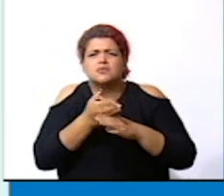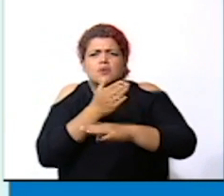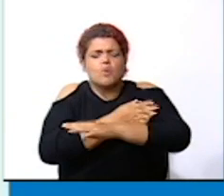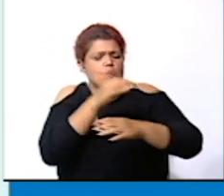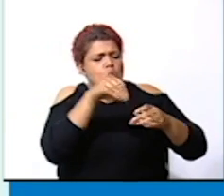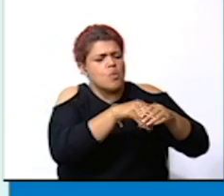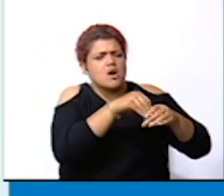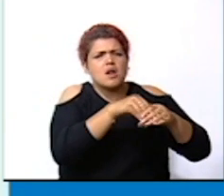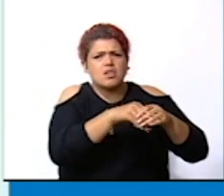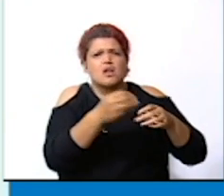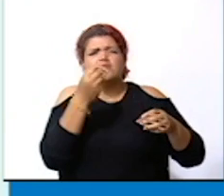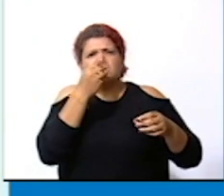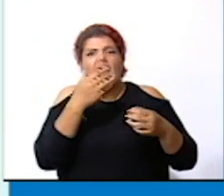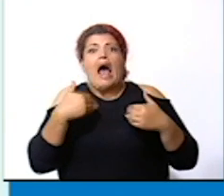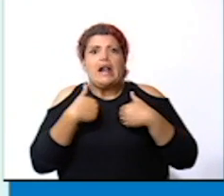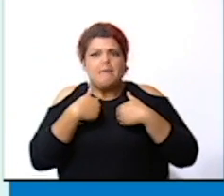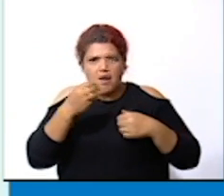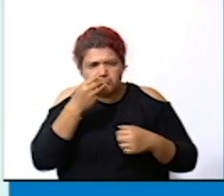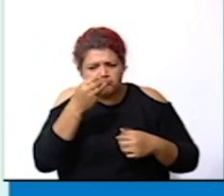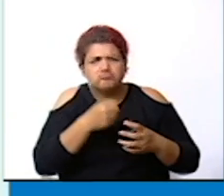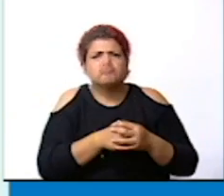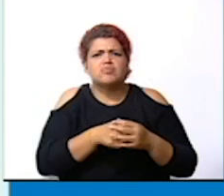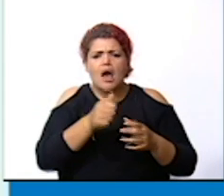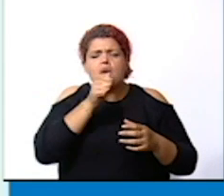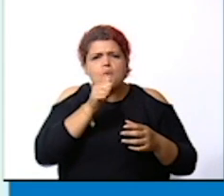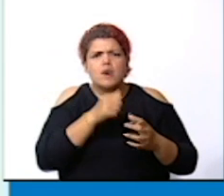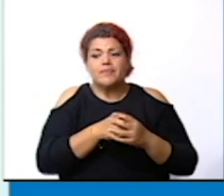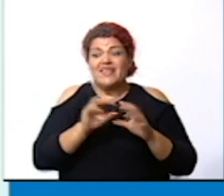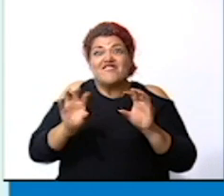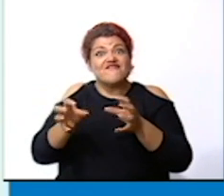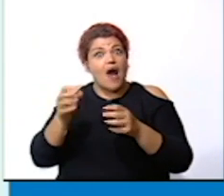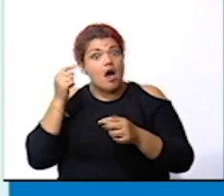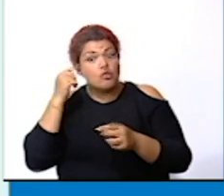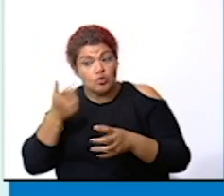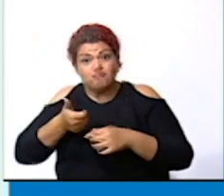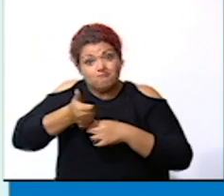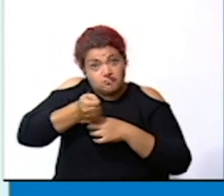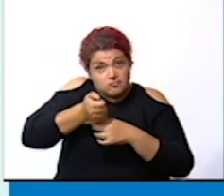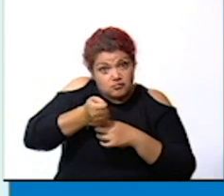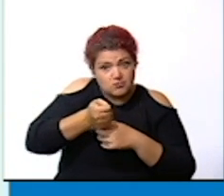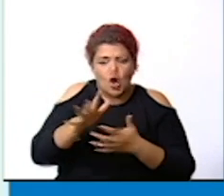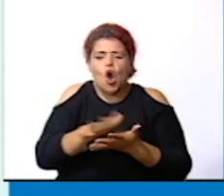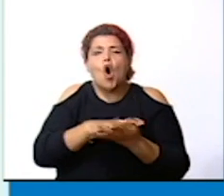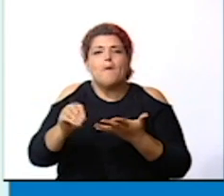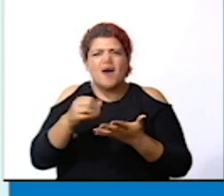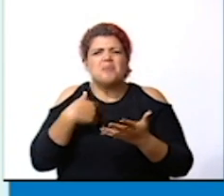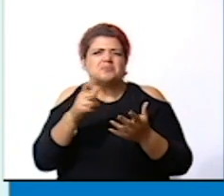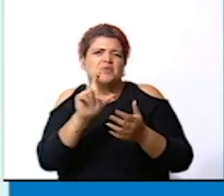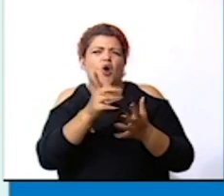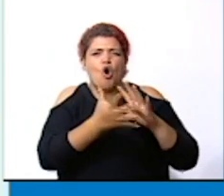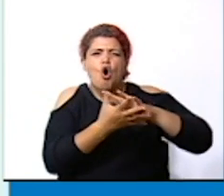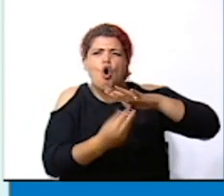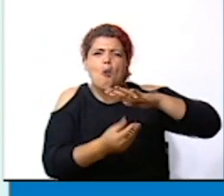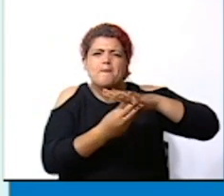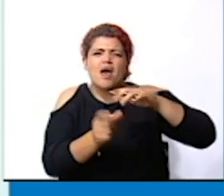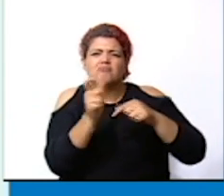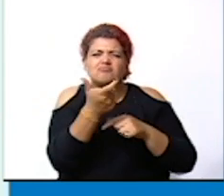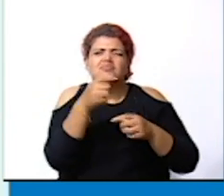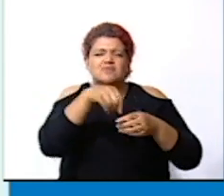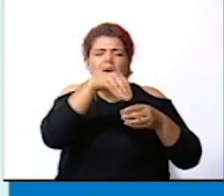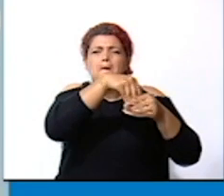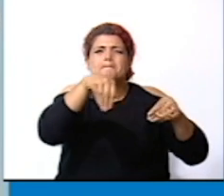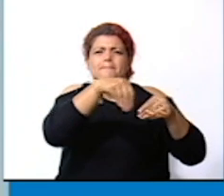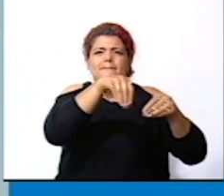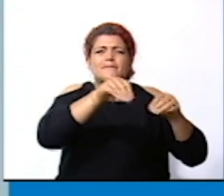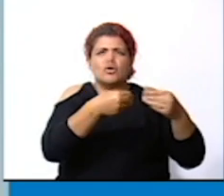medicamentos y comida para mascotas además de radios de baterías linterna y fotocopias de tus documentos personales en una bolsa